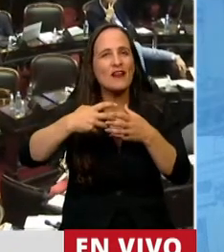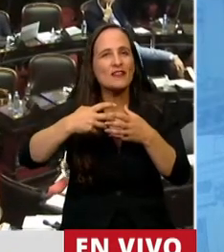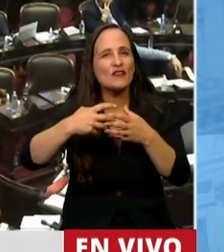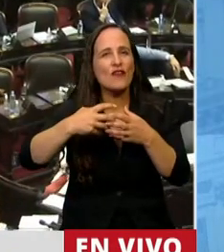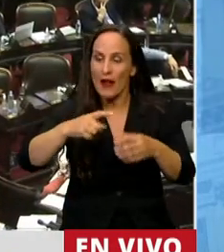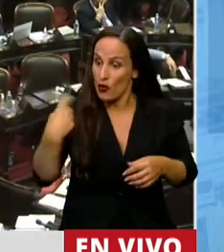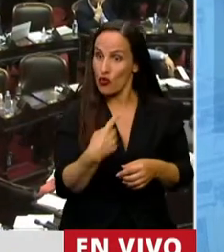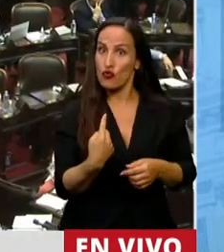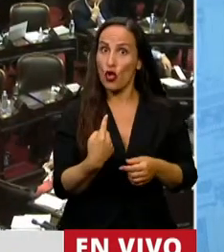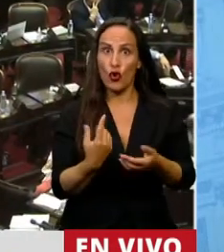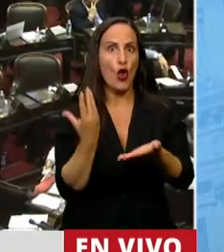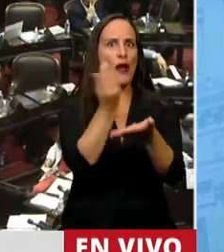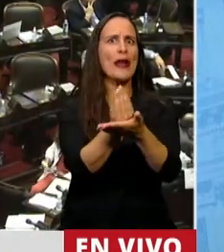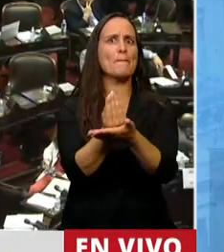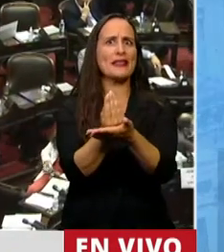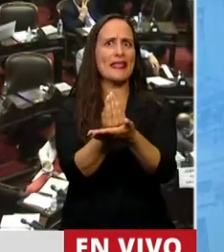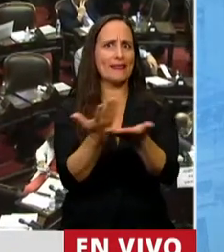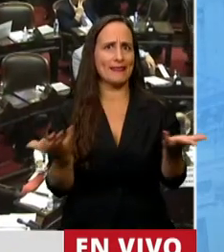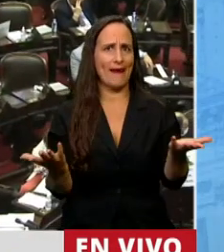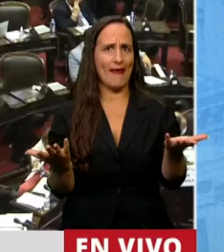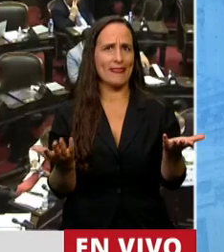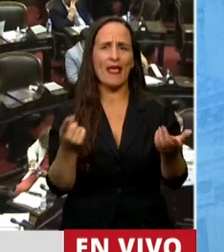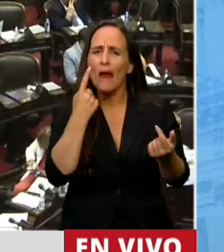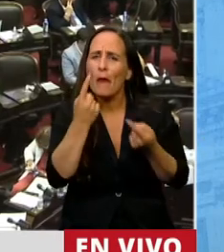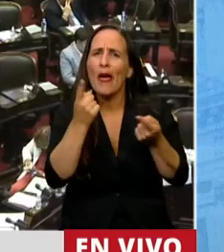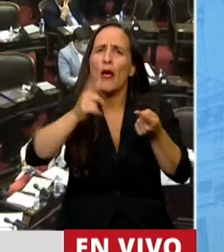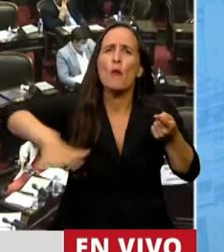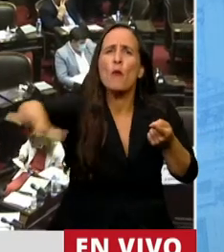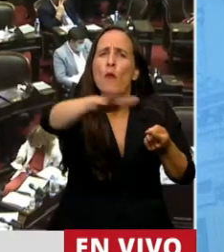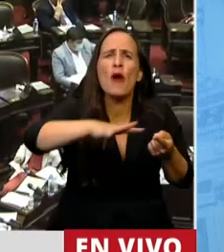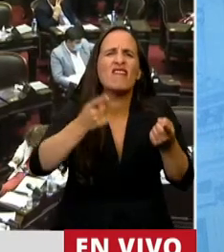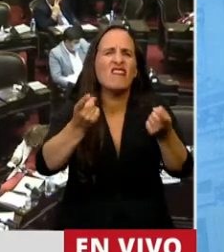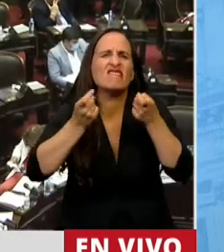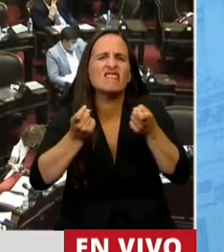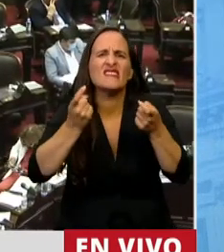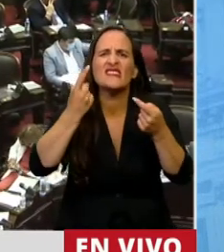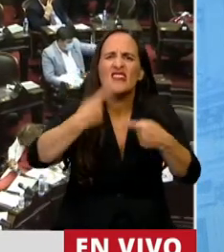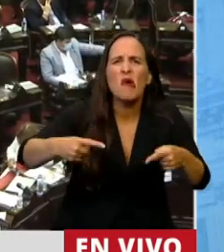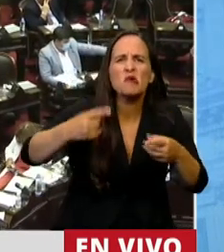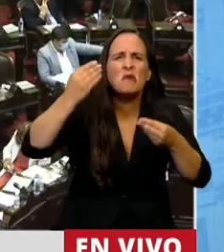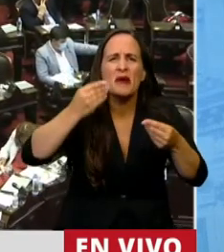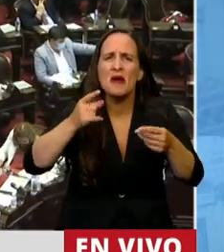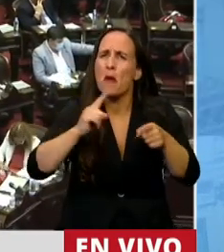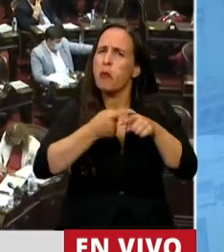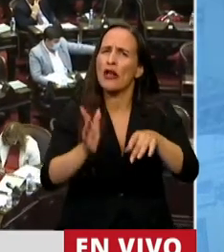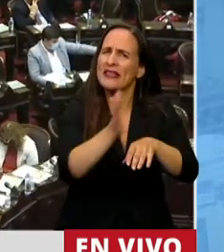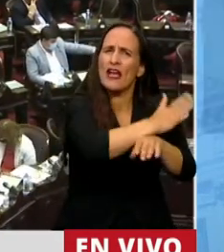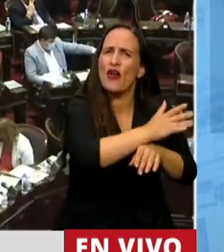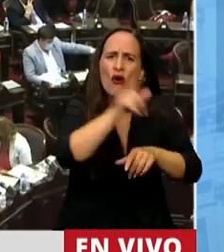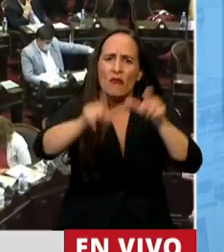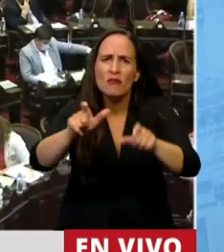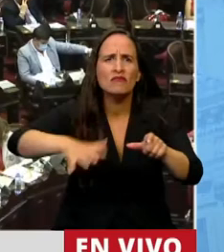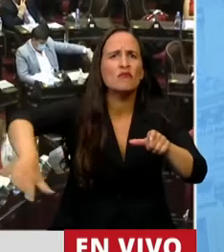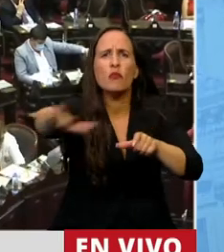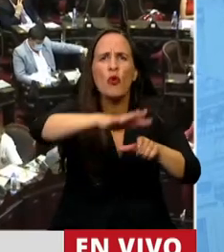representantes, de sus genuinas preocupaciones del pueblo, de las preocupaciones del pueblo, no de la política. En esta línea de